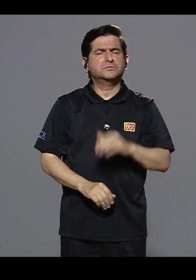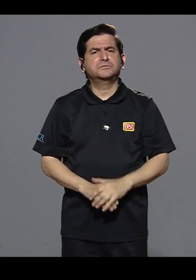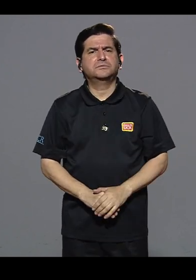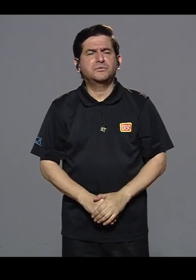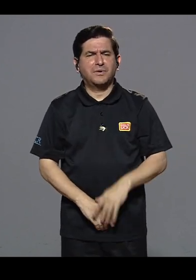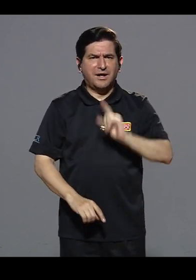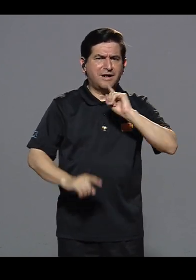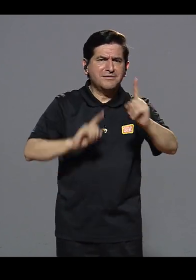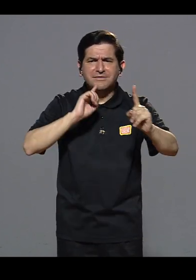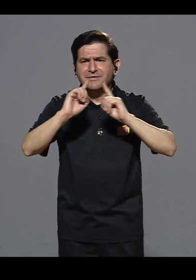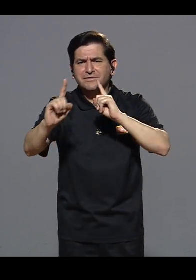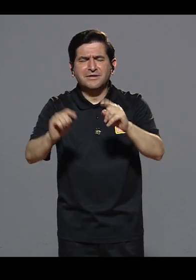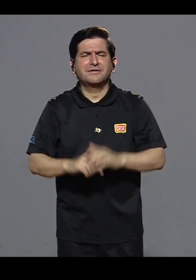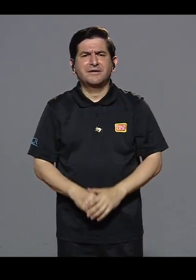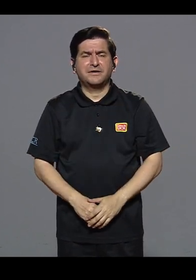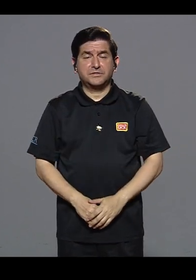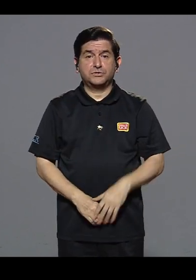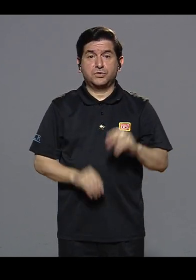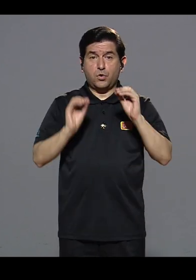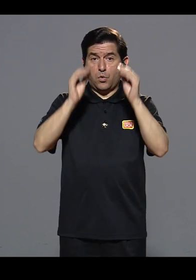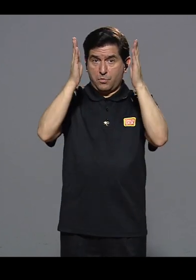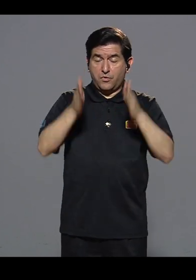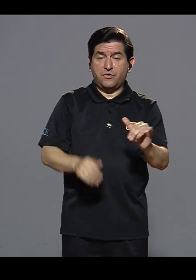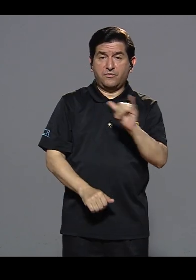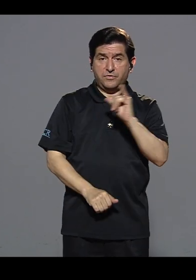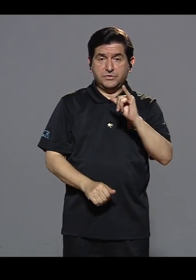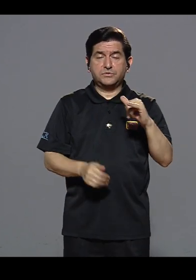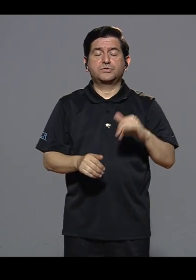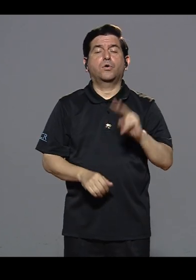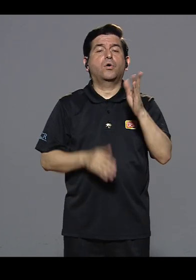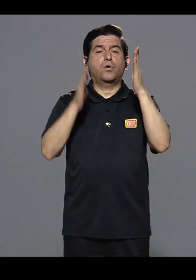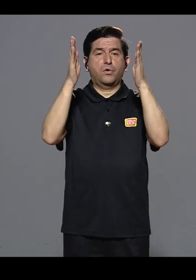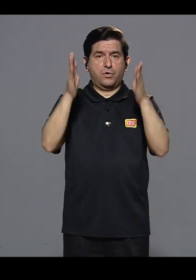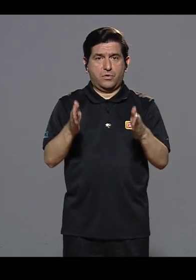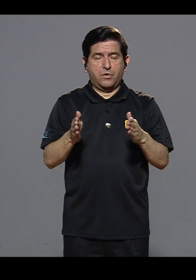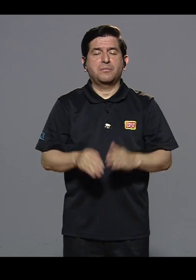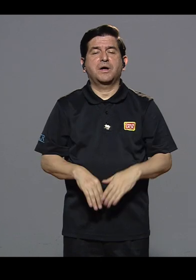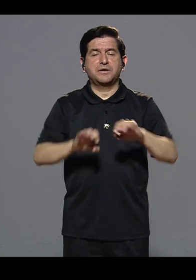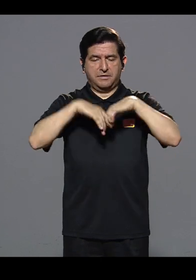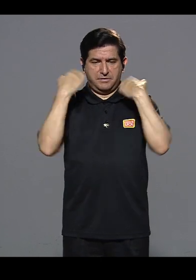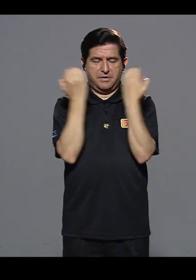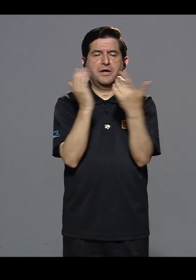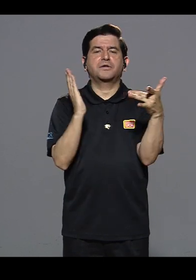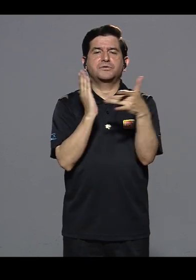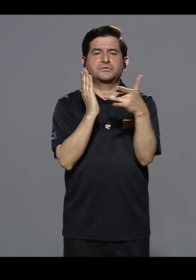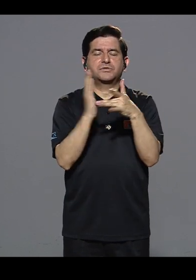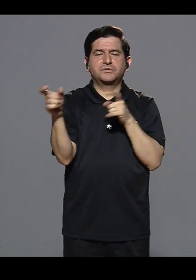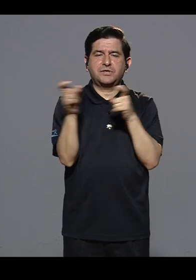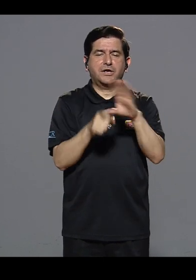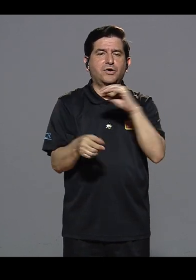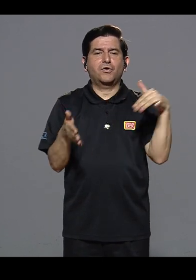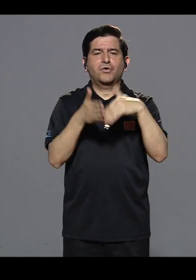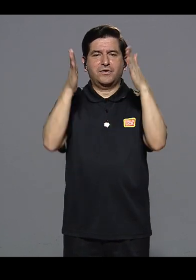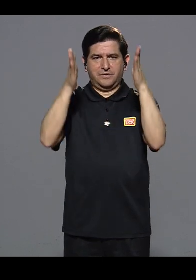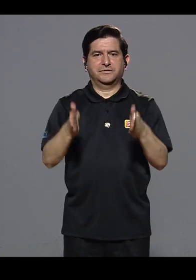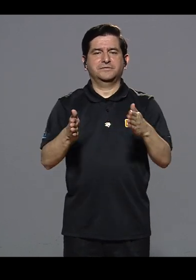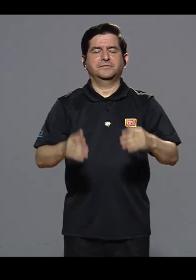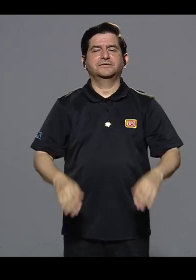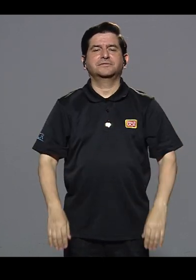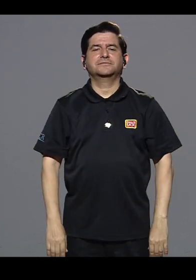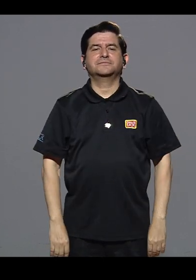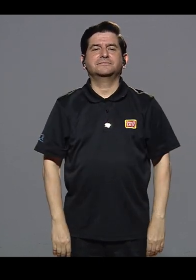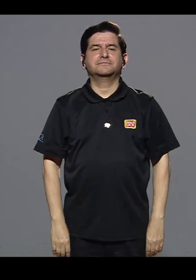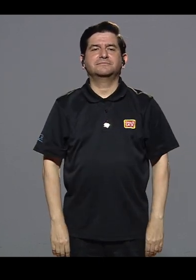y muy buenas declaraciones por parte de tanto profesores como compañeros del equipo técnico